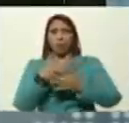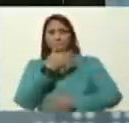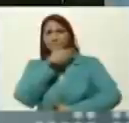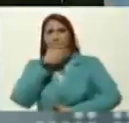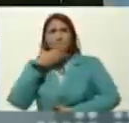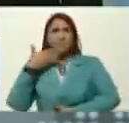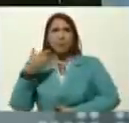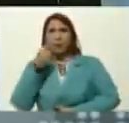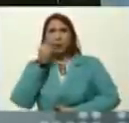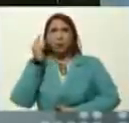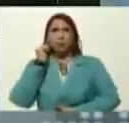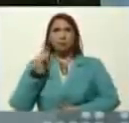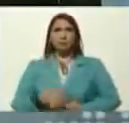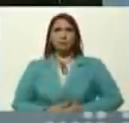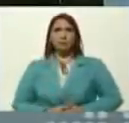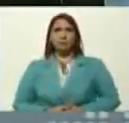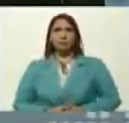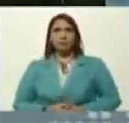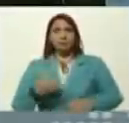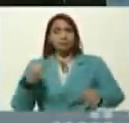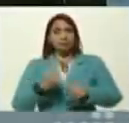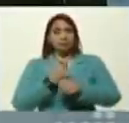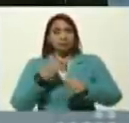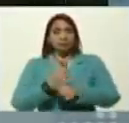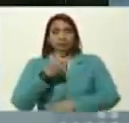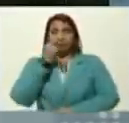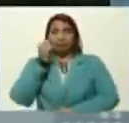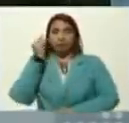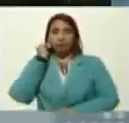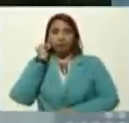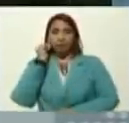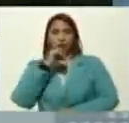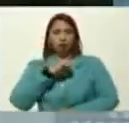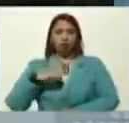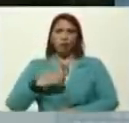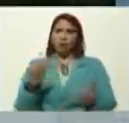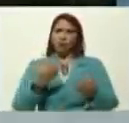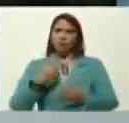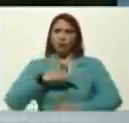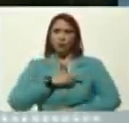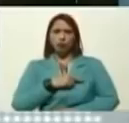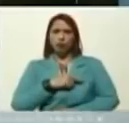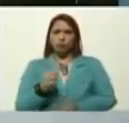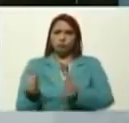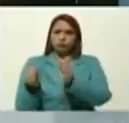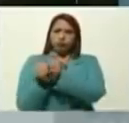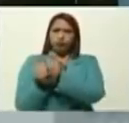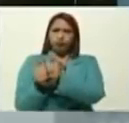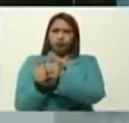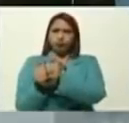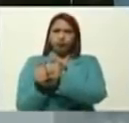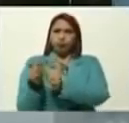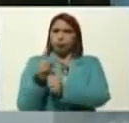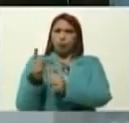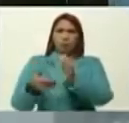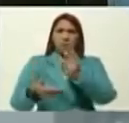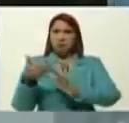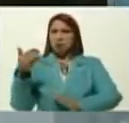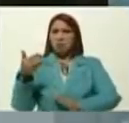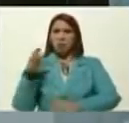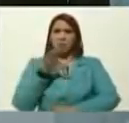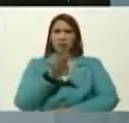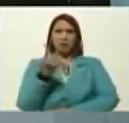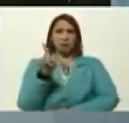mejores, y los mejores, trabajadores, somos los que siempre, estado a tu lado, no nos fuimos del país,